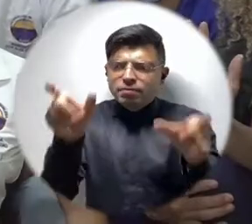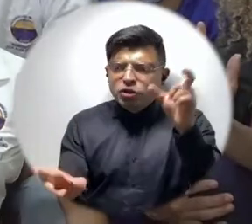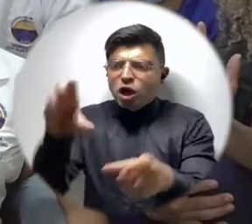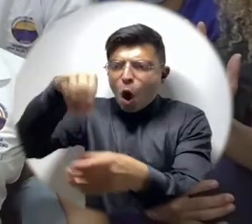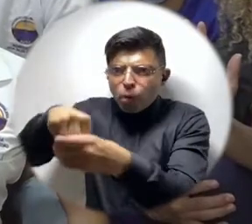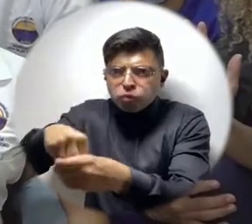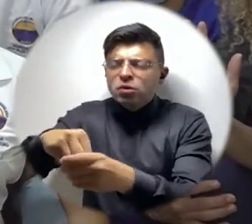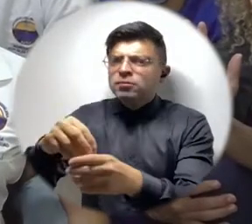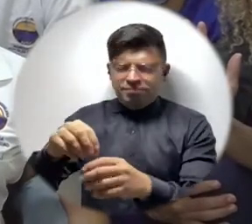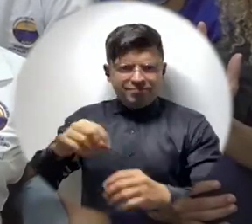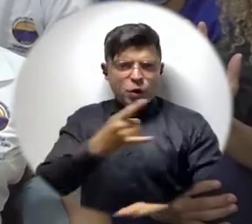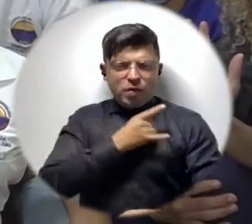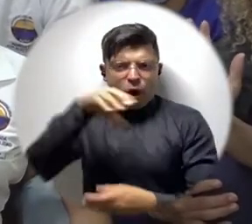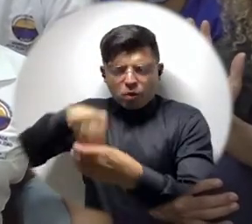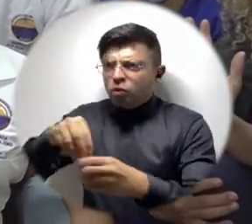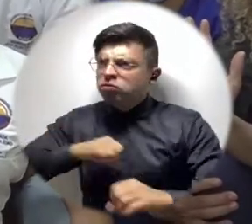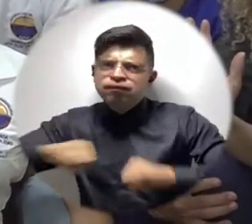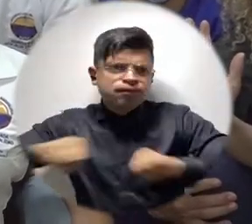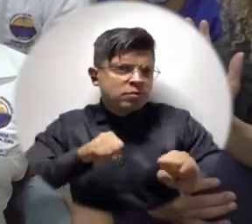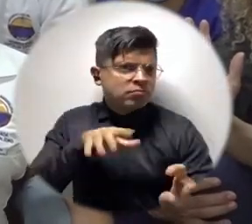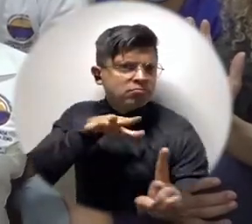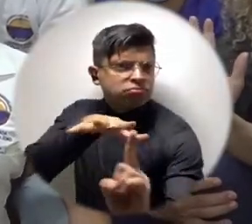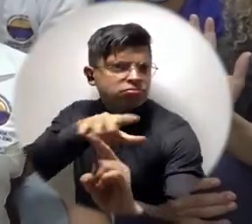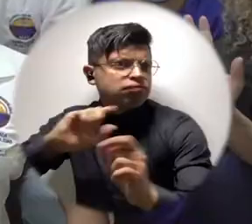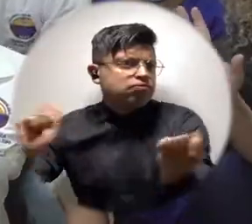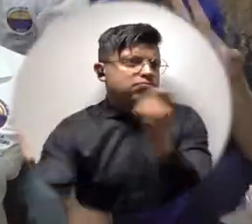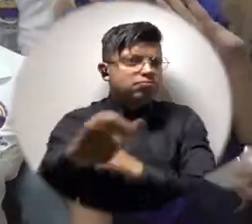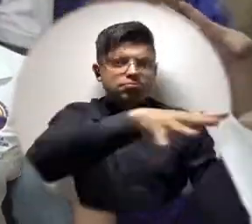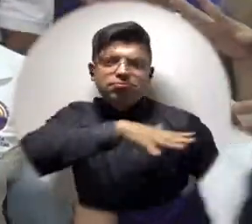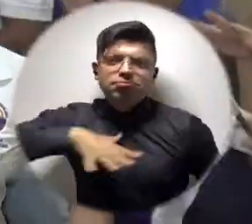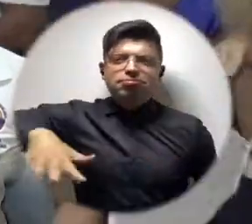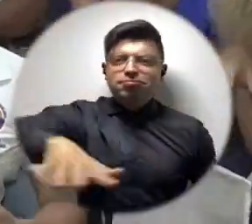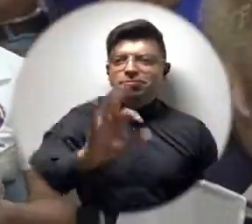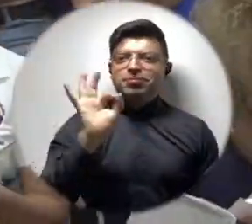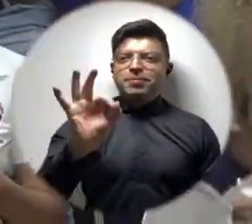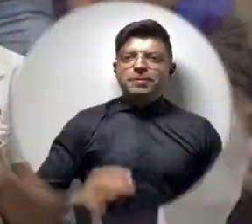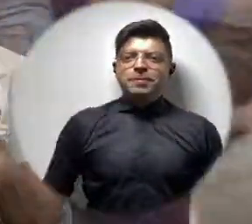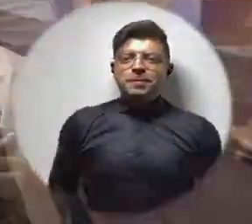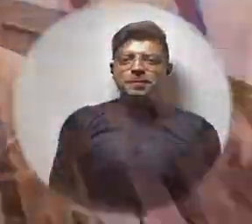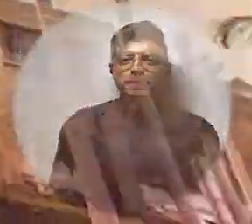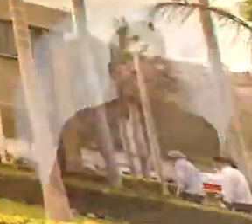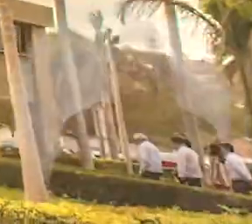También se resaltó a funcionarios que han impulsado acciones de transformación en el territorio.